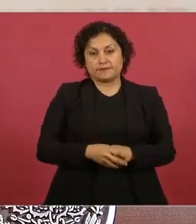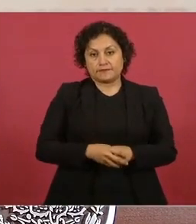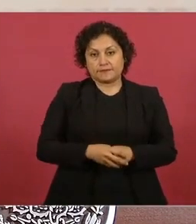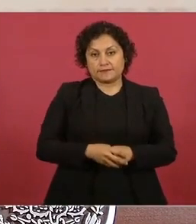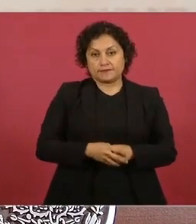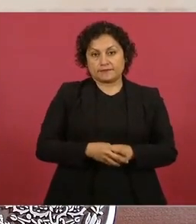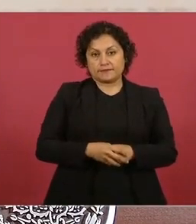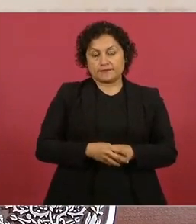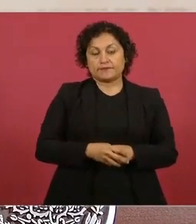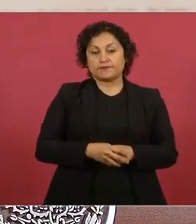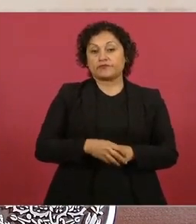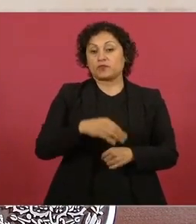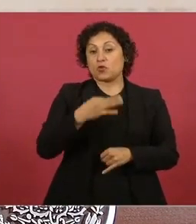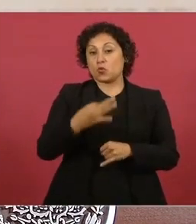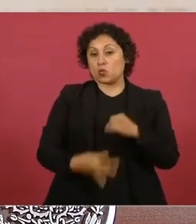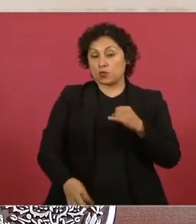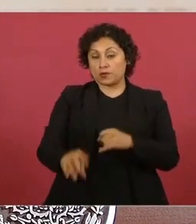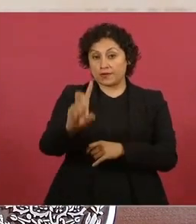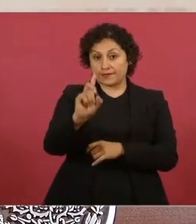el 31